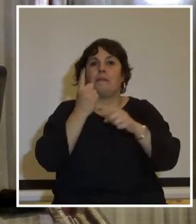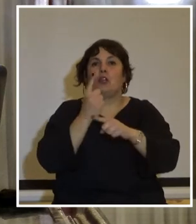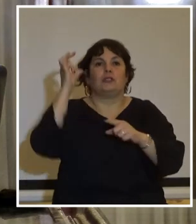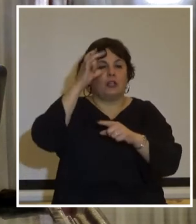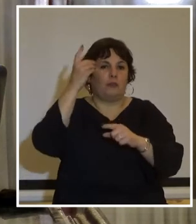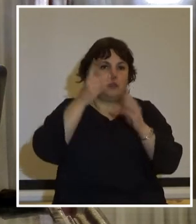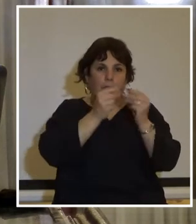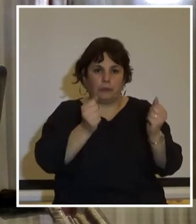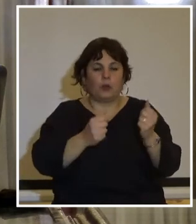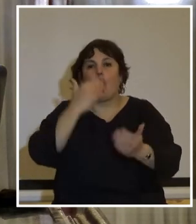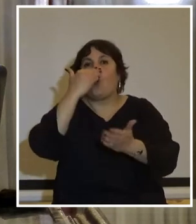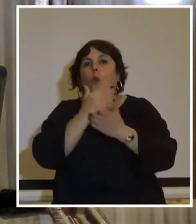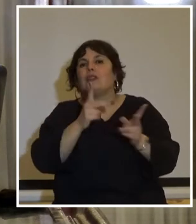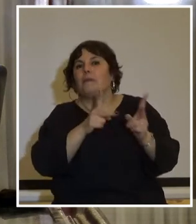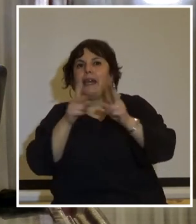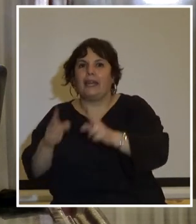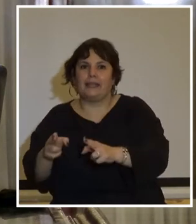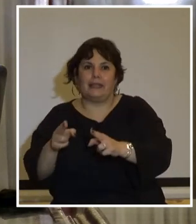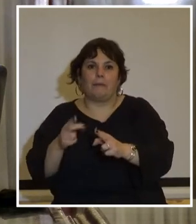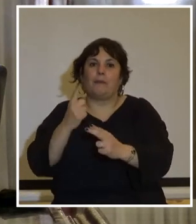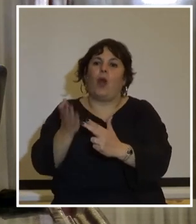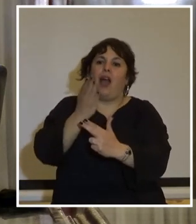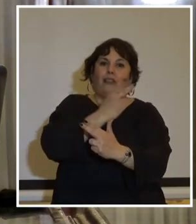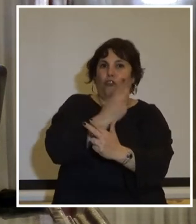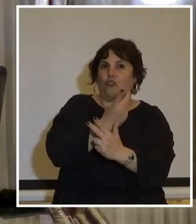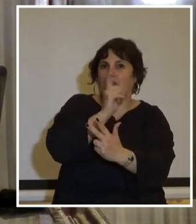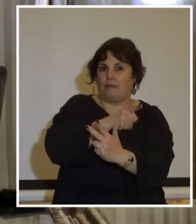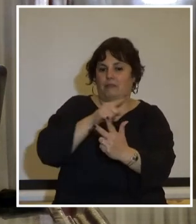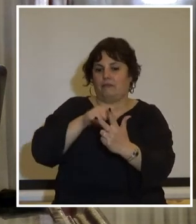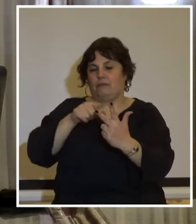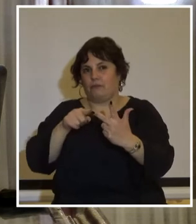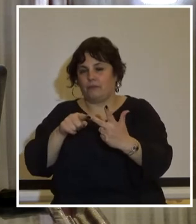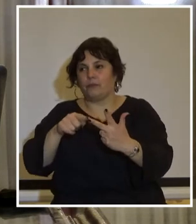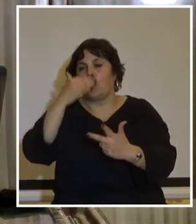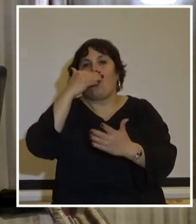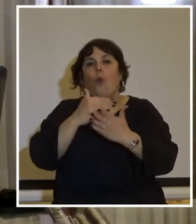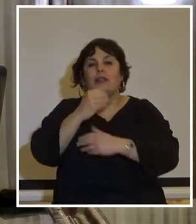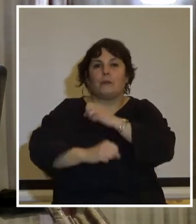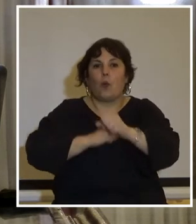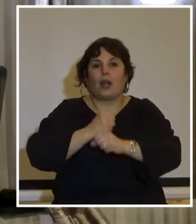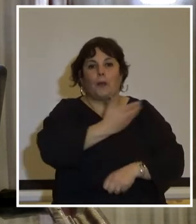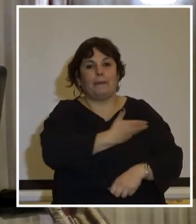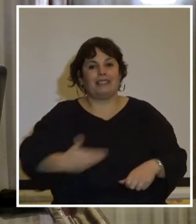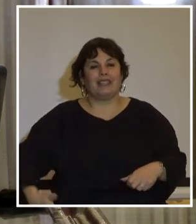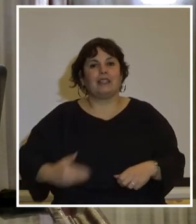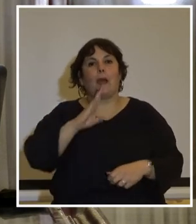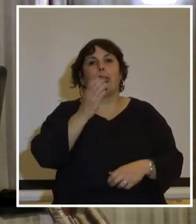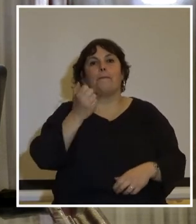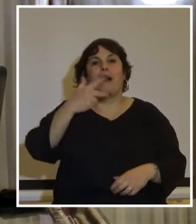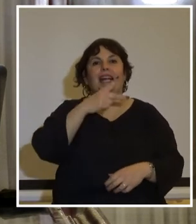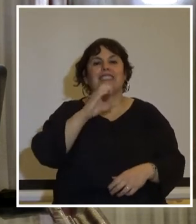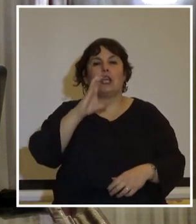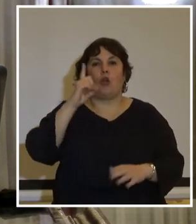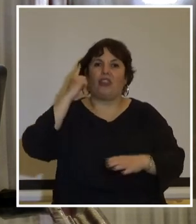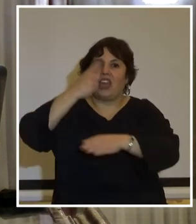cámaras la última etapa que no podía haberse cumplido sin las dos anteriores durante el último año de la presidencia de Jorge Pacheco Areco se dicta un